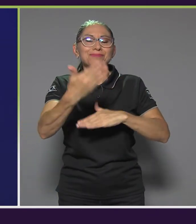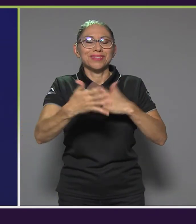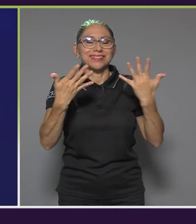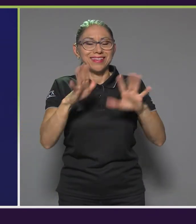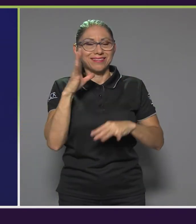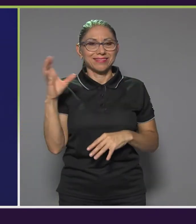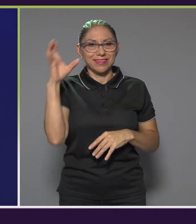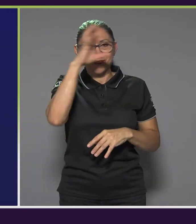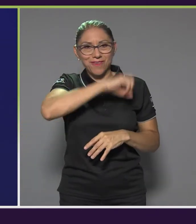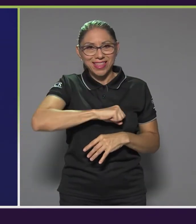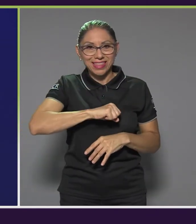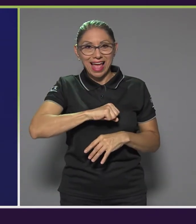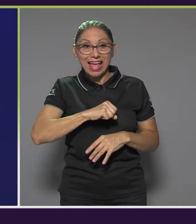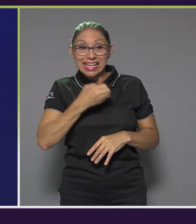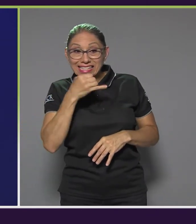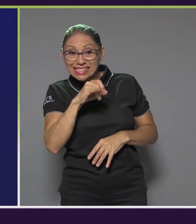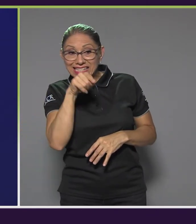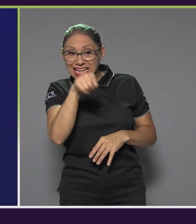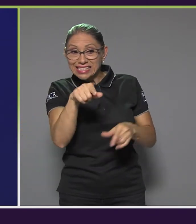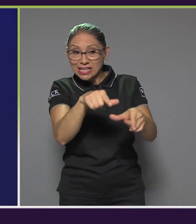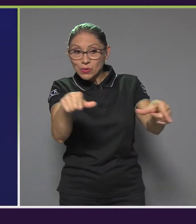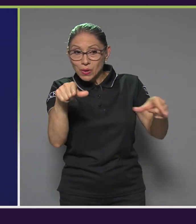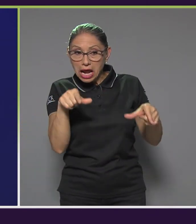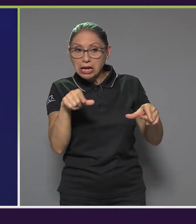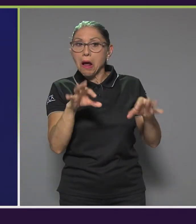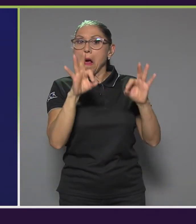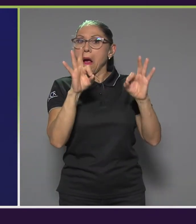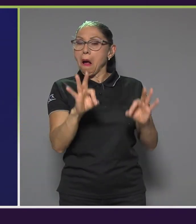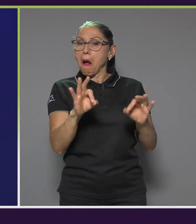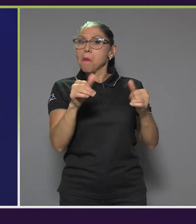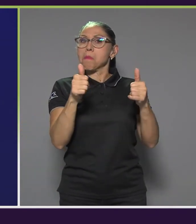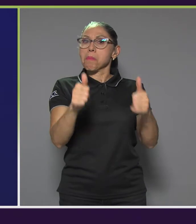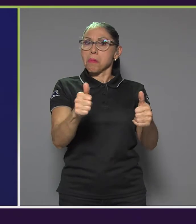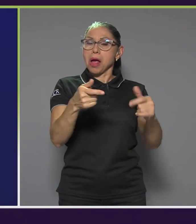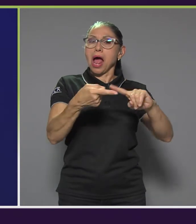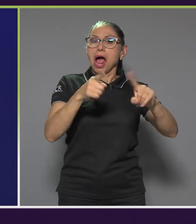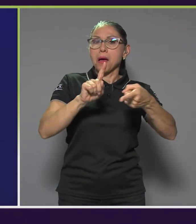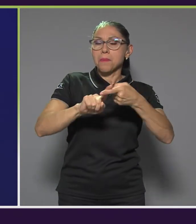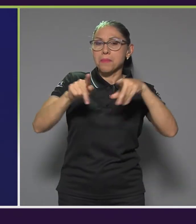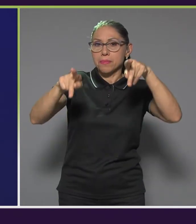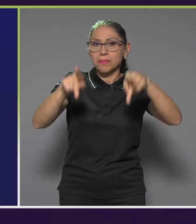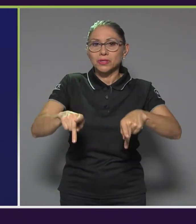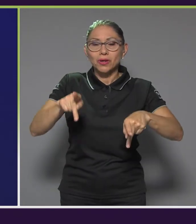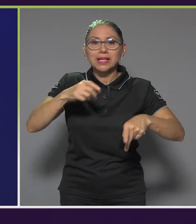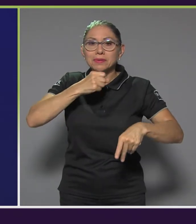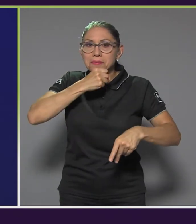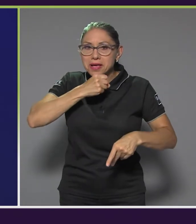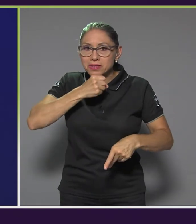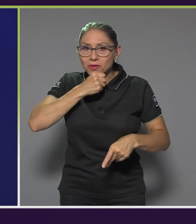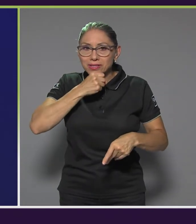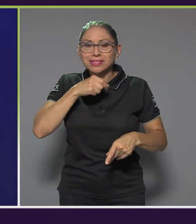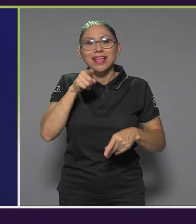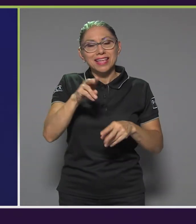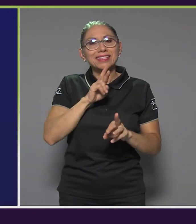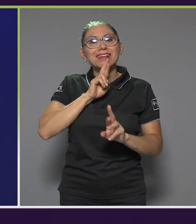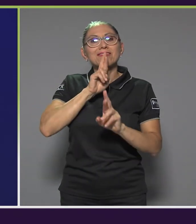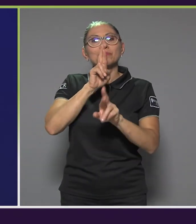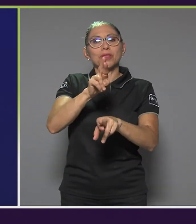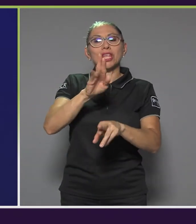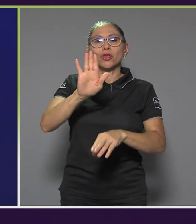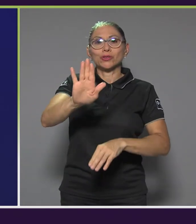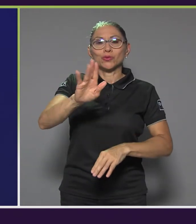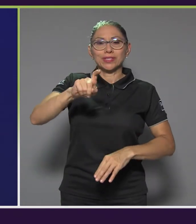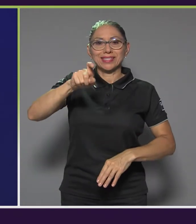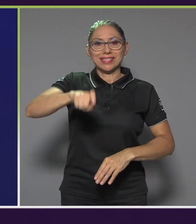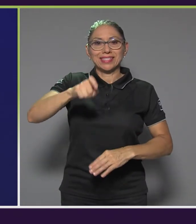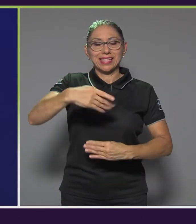saludable y es amigo de las personas mayores y pues estar respondiendo a esas necesidades, ¿verdad? Está